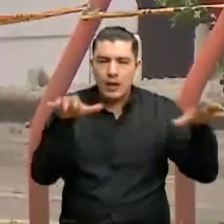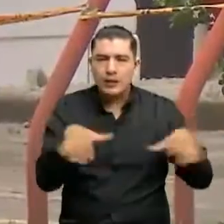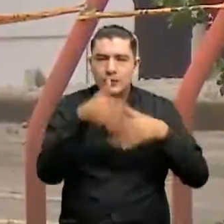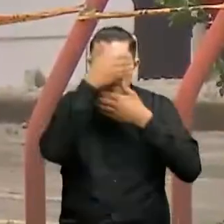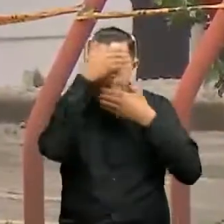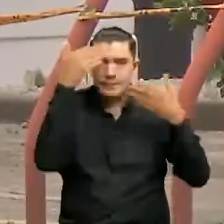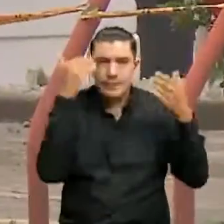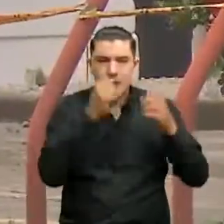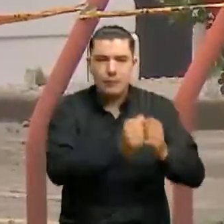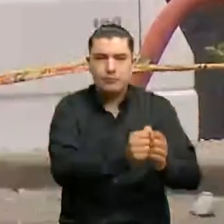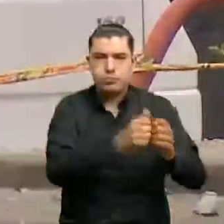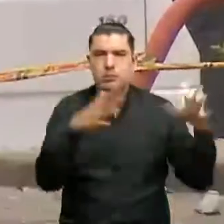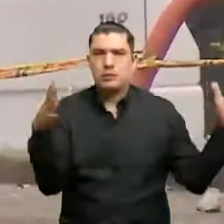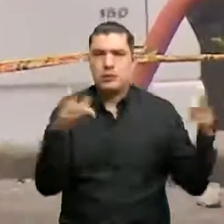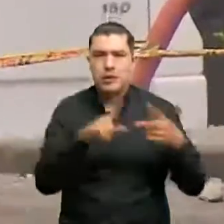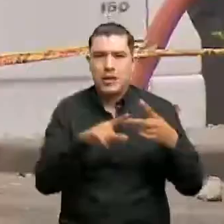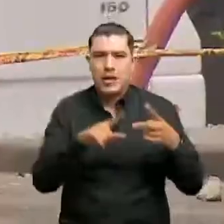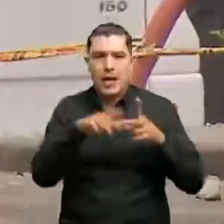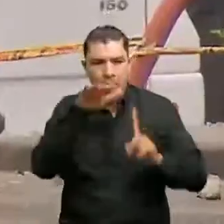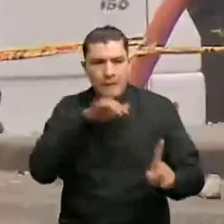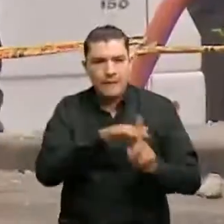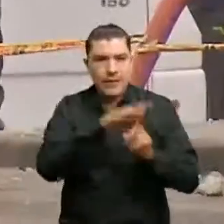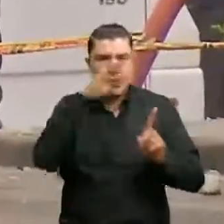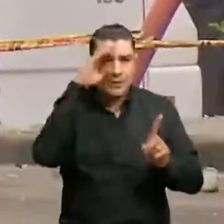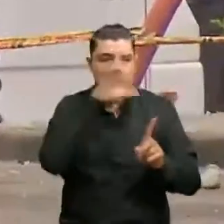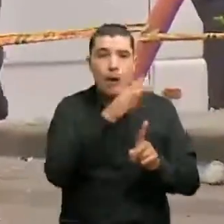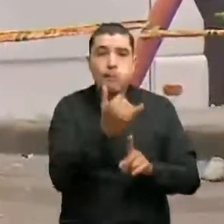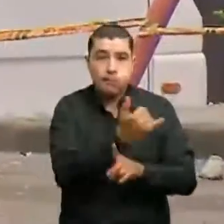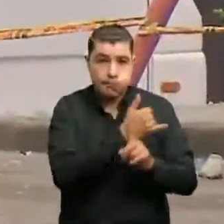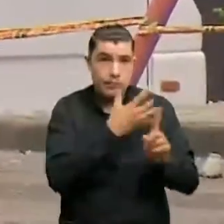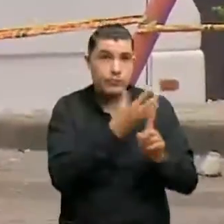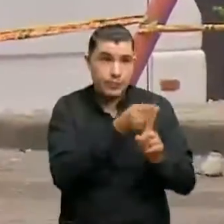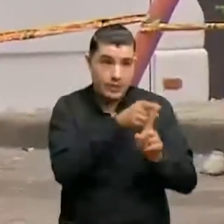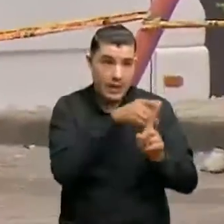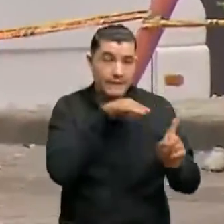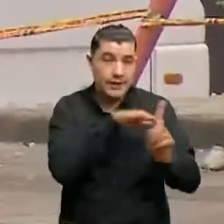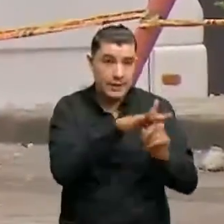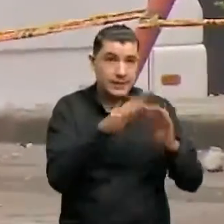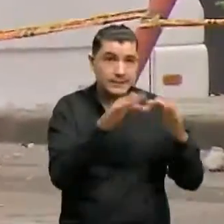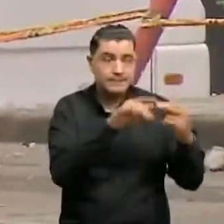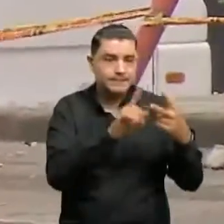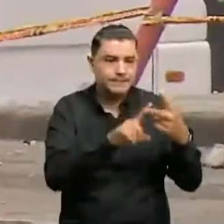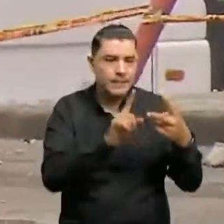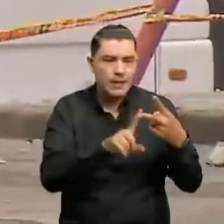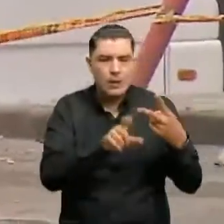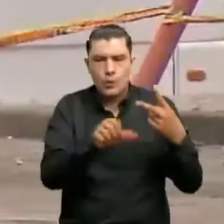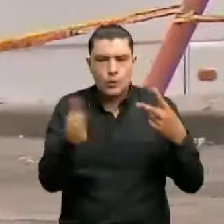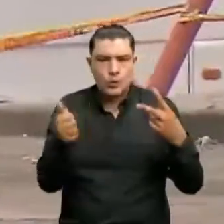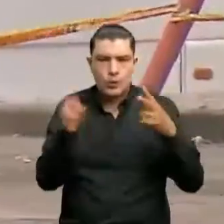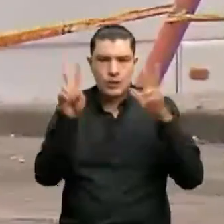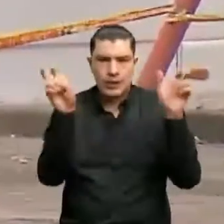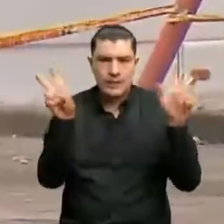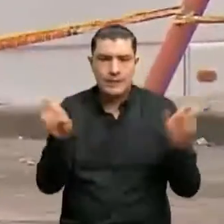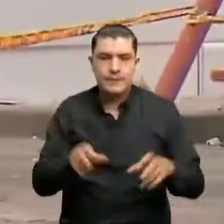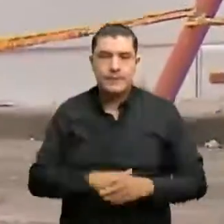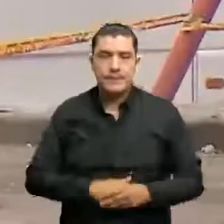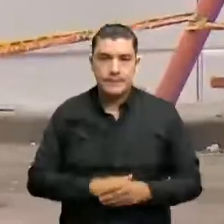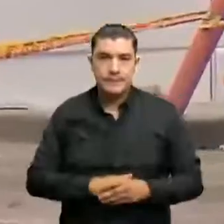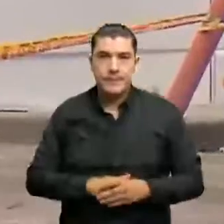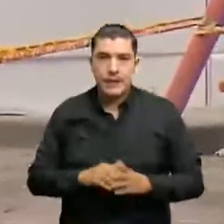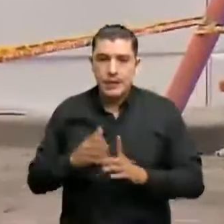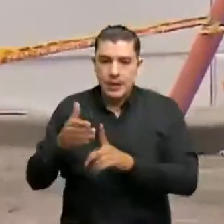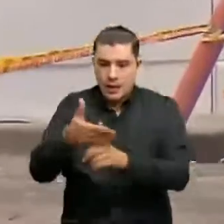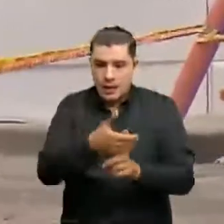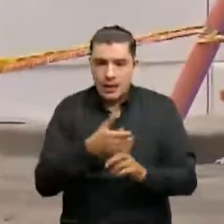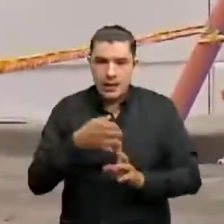el estallido de artefactos, los ataques contra la fuerza pública. Otro tema es el ámbito de la protección de la vida,